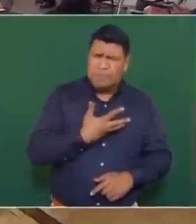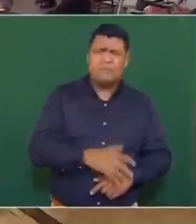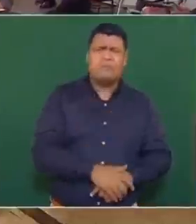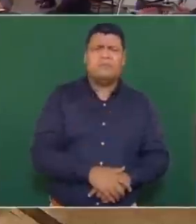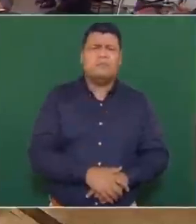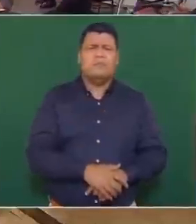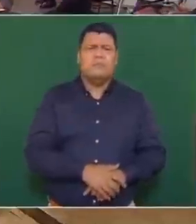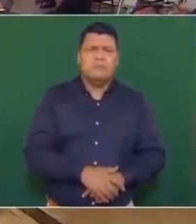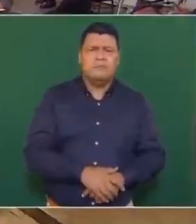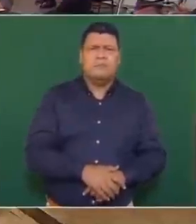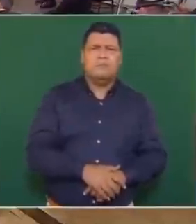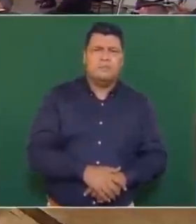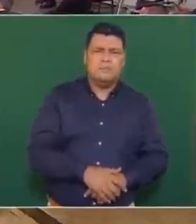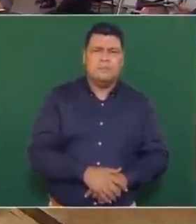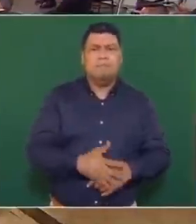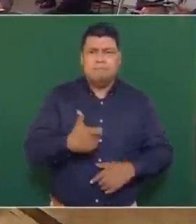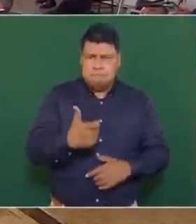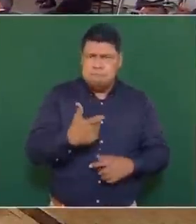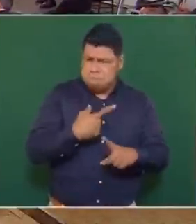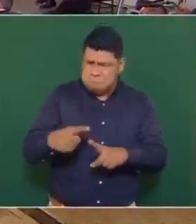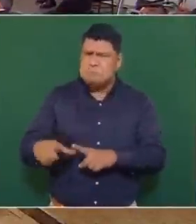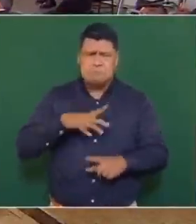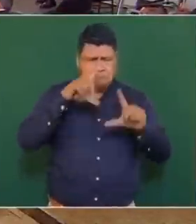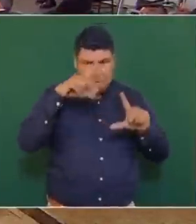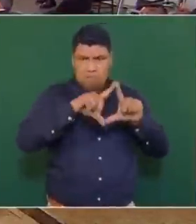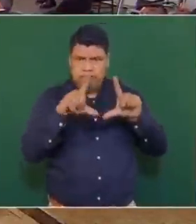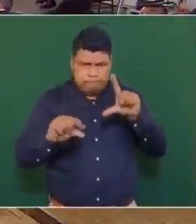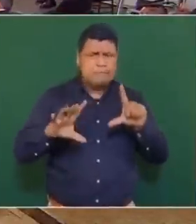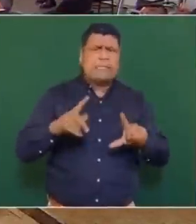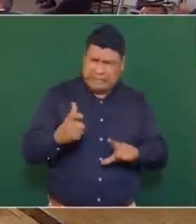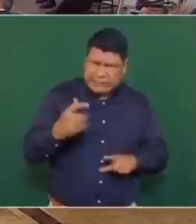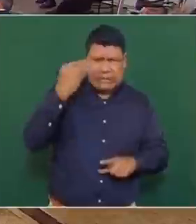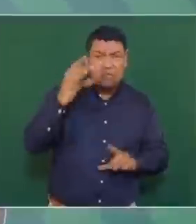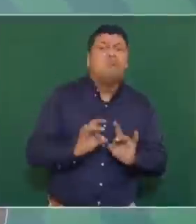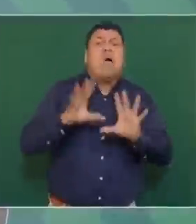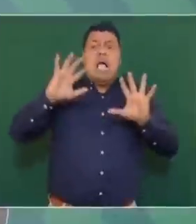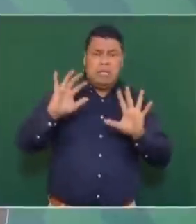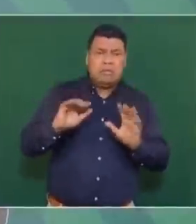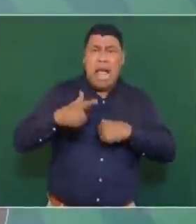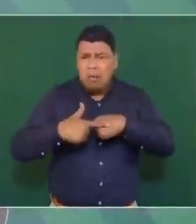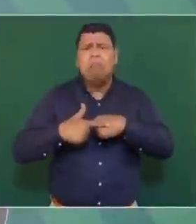recursos en su gobierno para cuando se necesita.